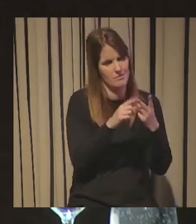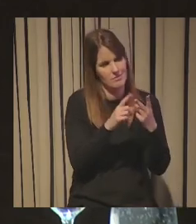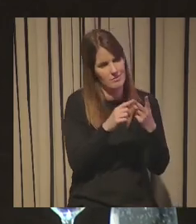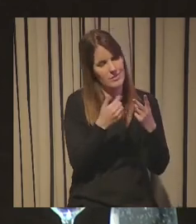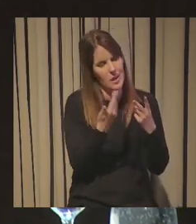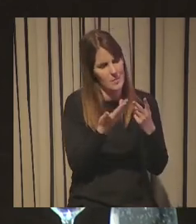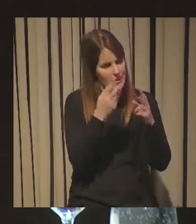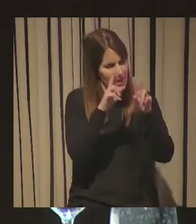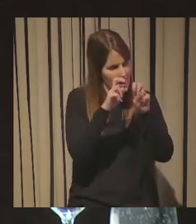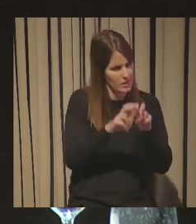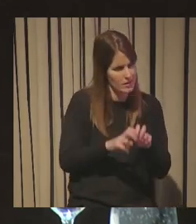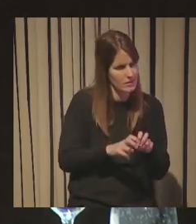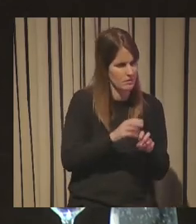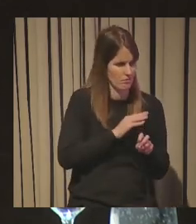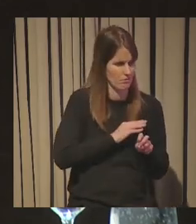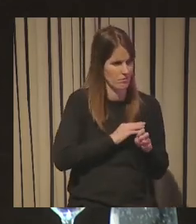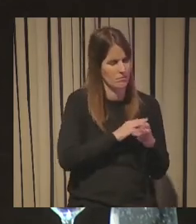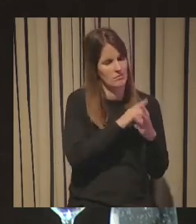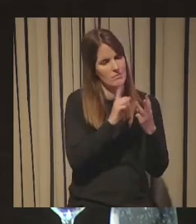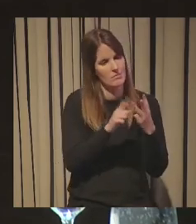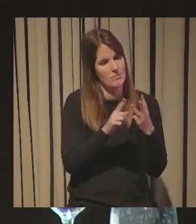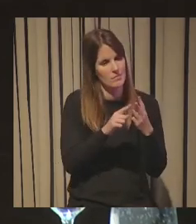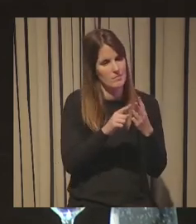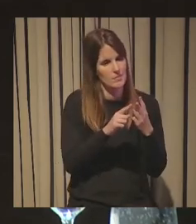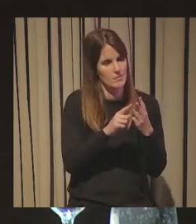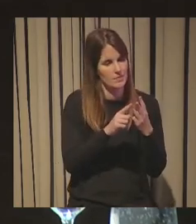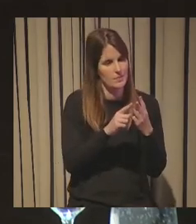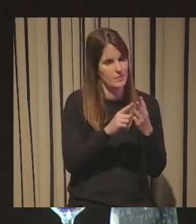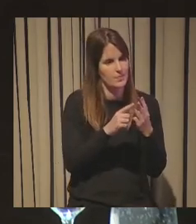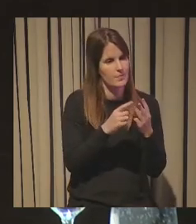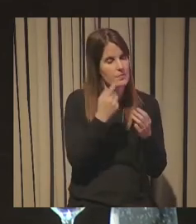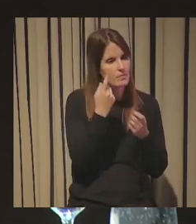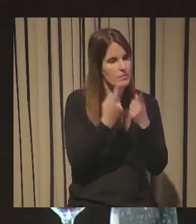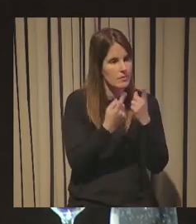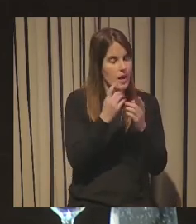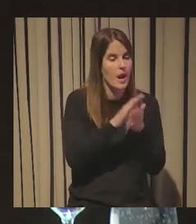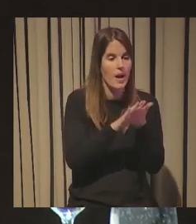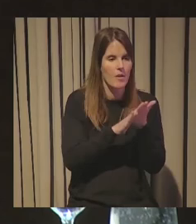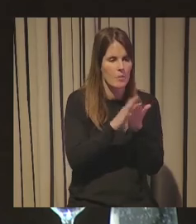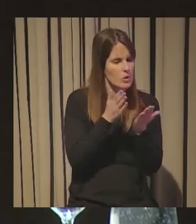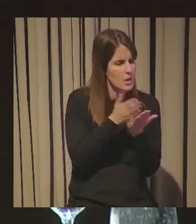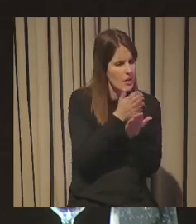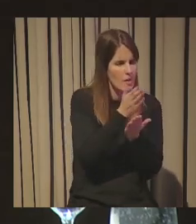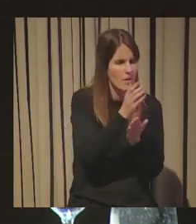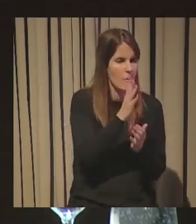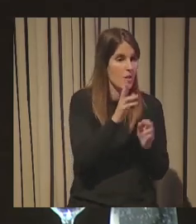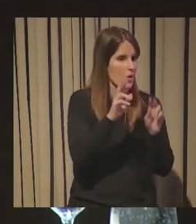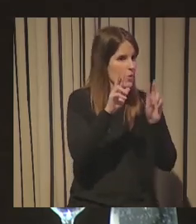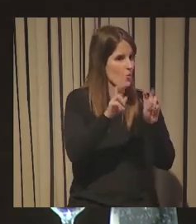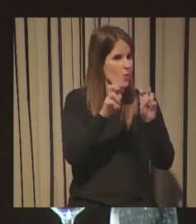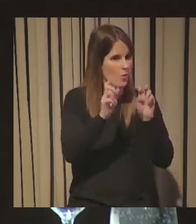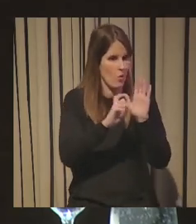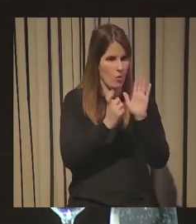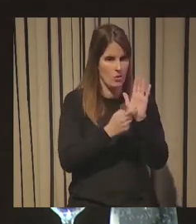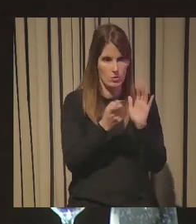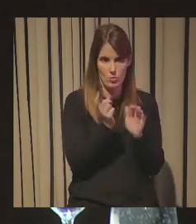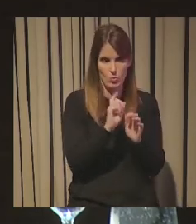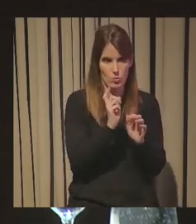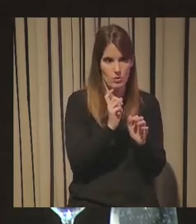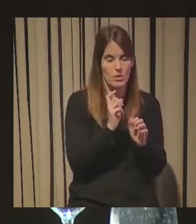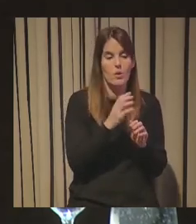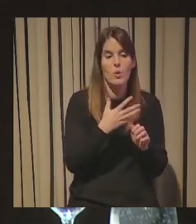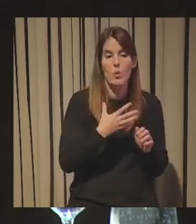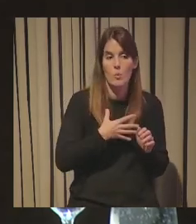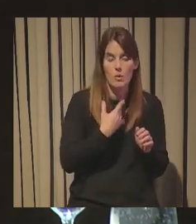de mucho análisis hay otra parte de benchmarking que a veces hablamos de tendencias que parece que la tendencia tiene que ser lo nuevo y muchas veces al final una